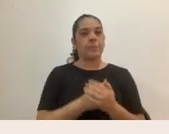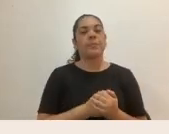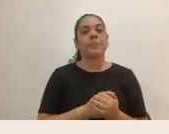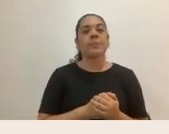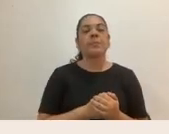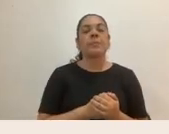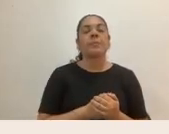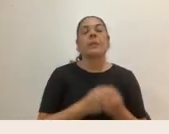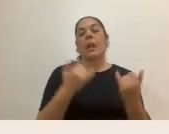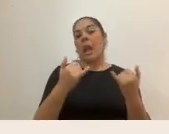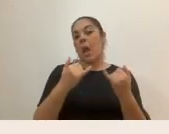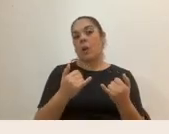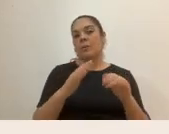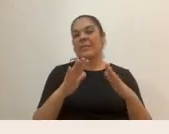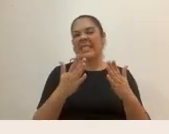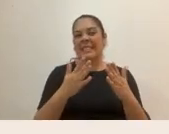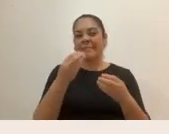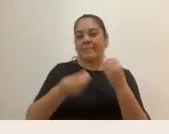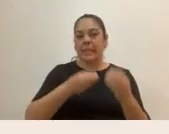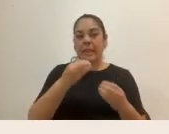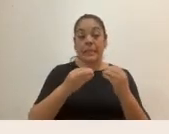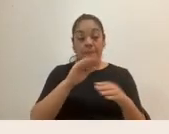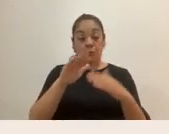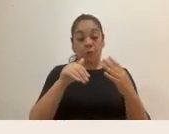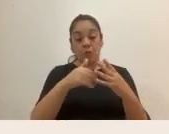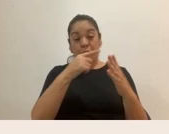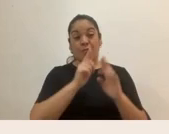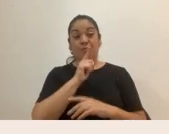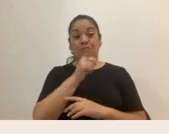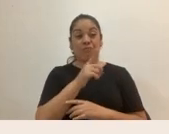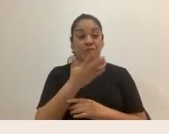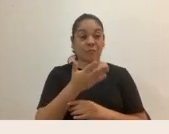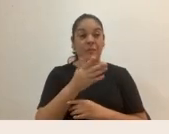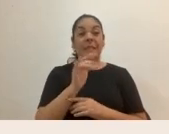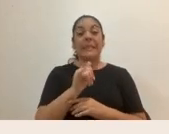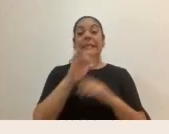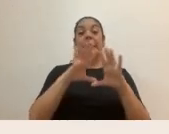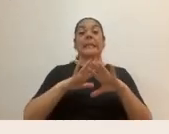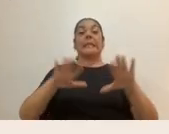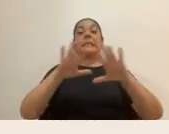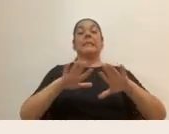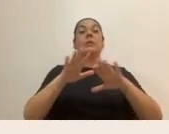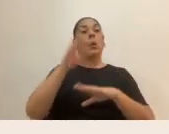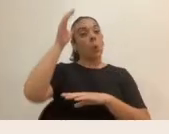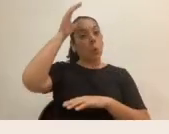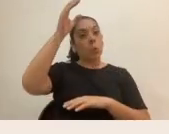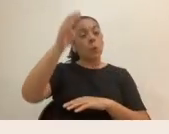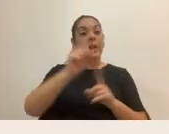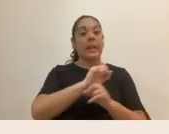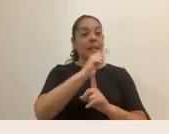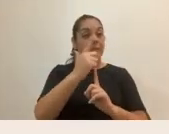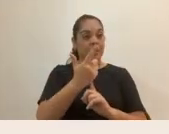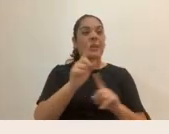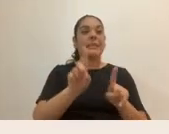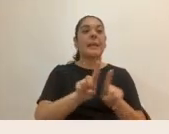Ahora, entonces, ¿qué hacemos con toda esta realidad? Esta realidad que es social, que es cultural y que también